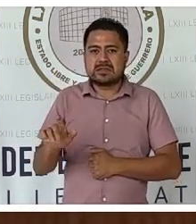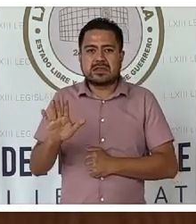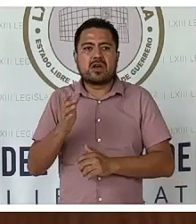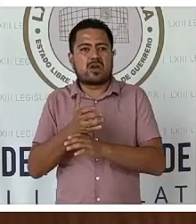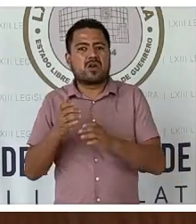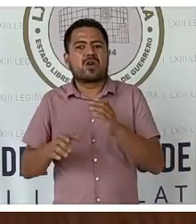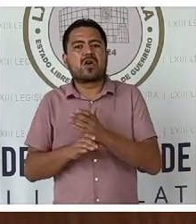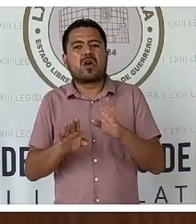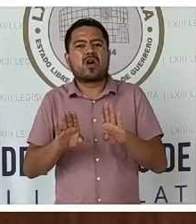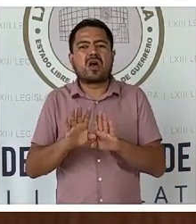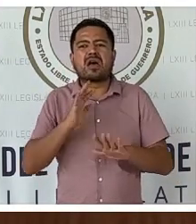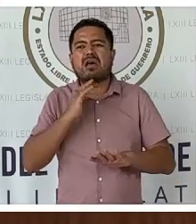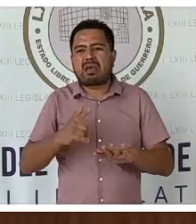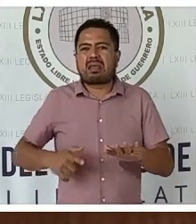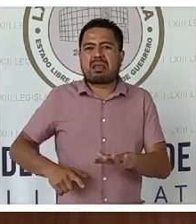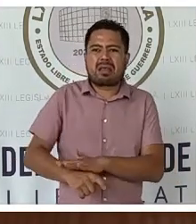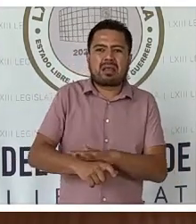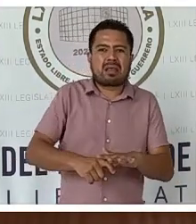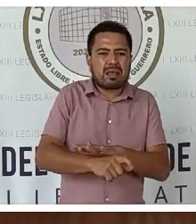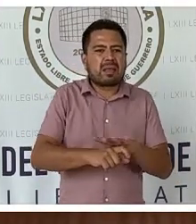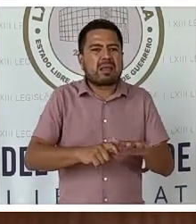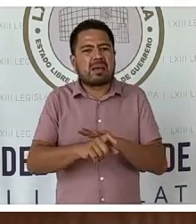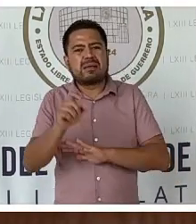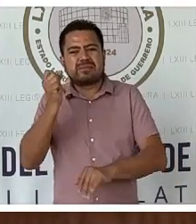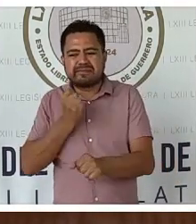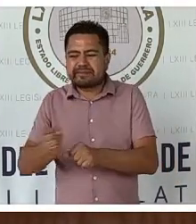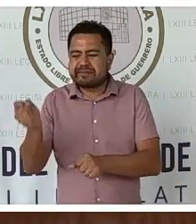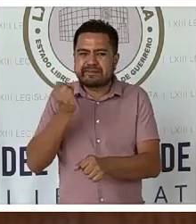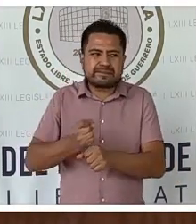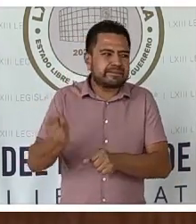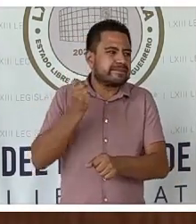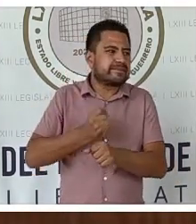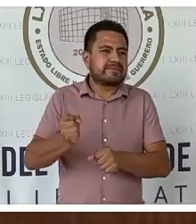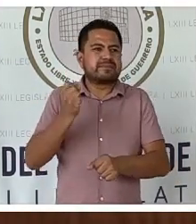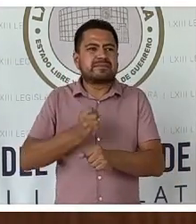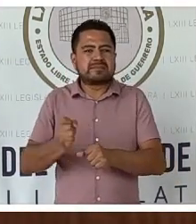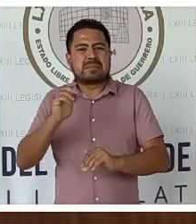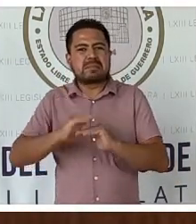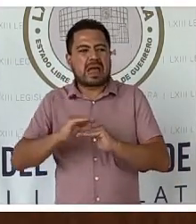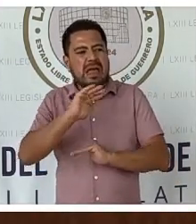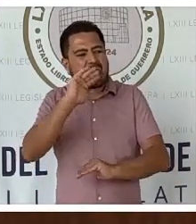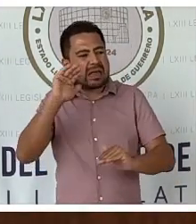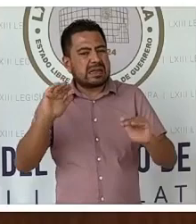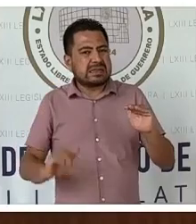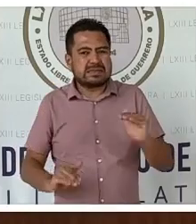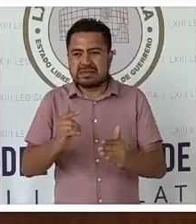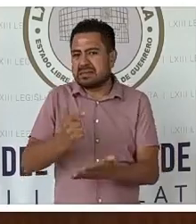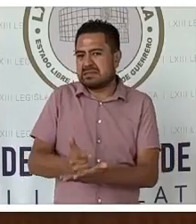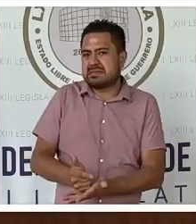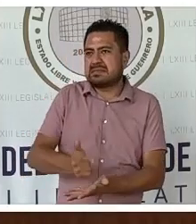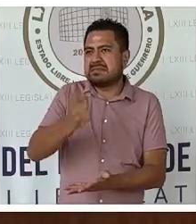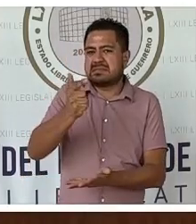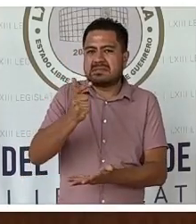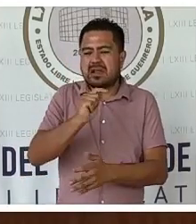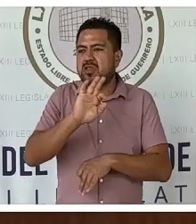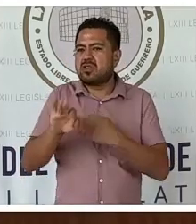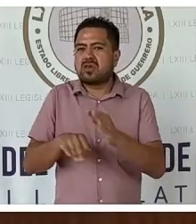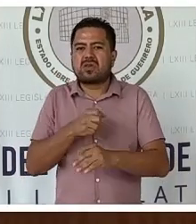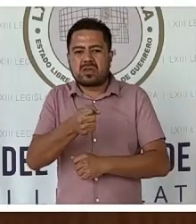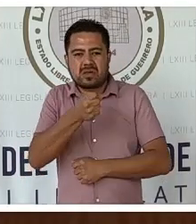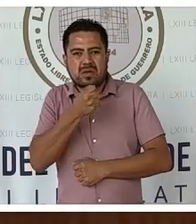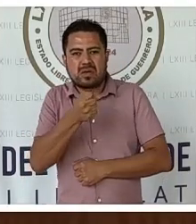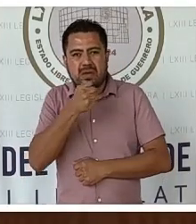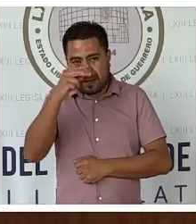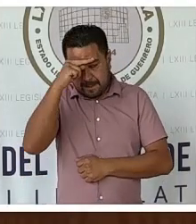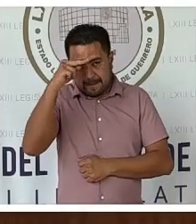Factores como la corrupción y la violencia ha vulnerado gravemente el quehacer del periodismo en